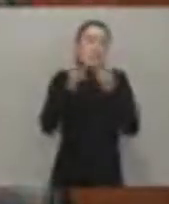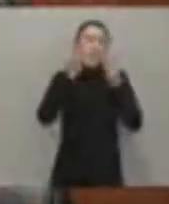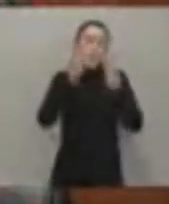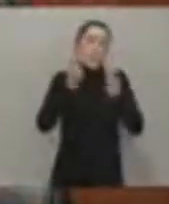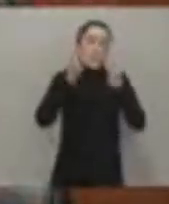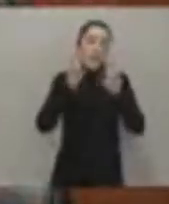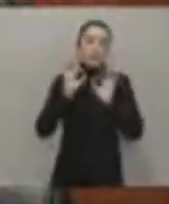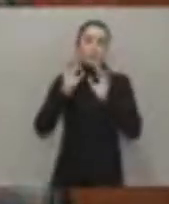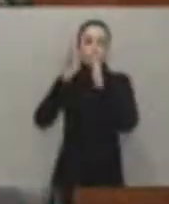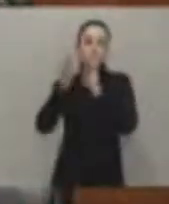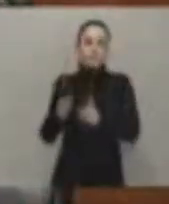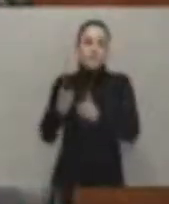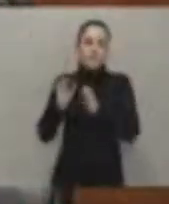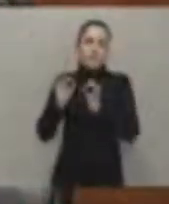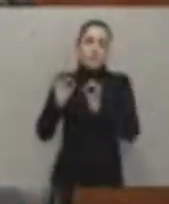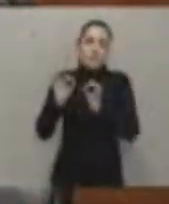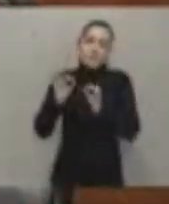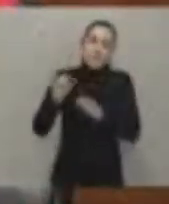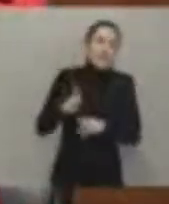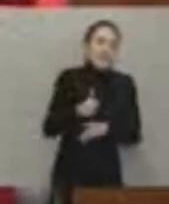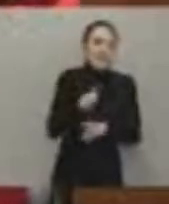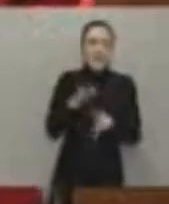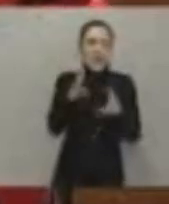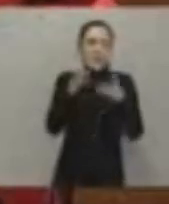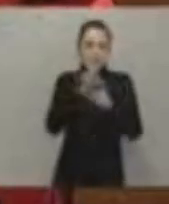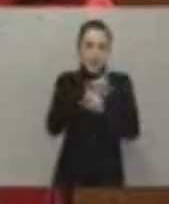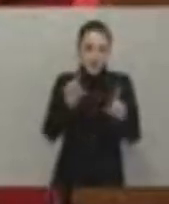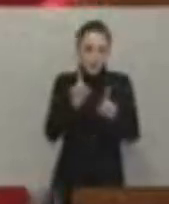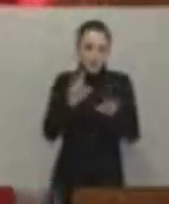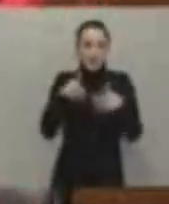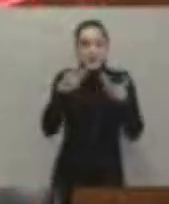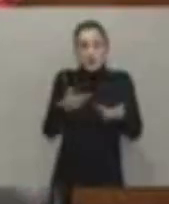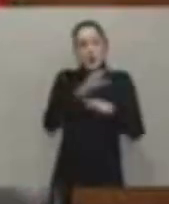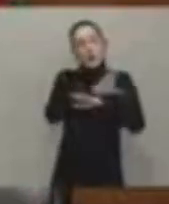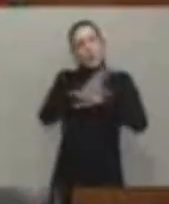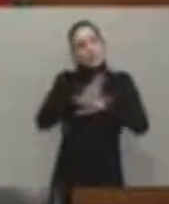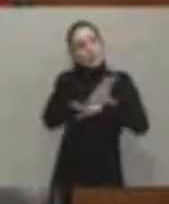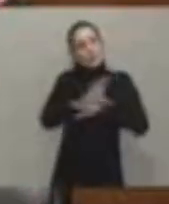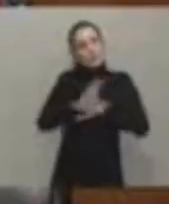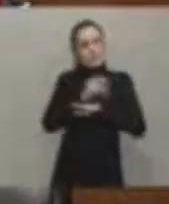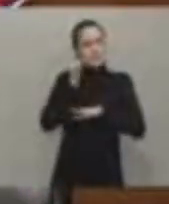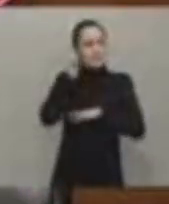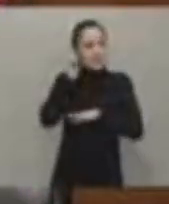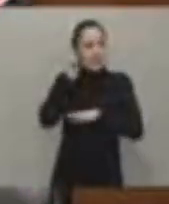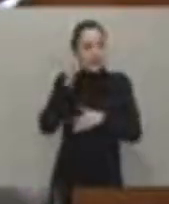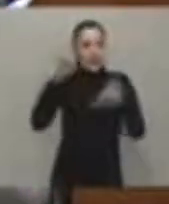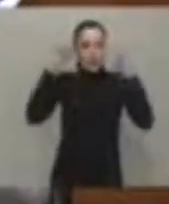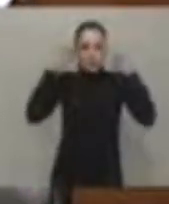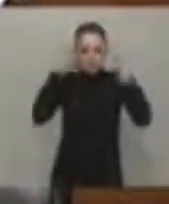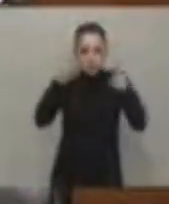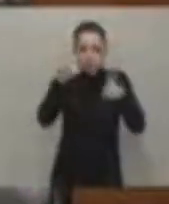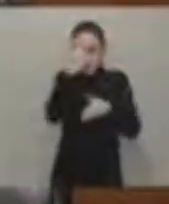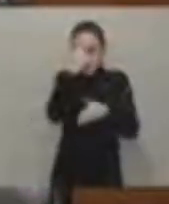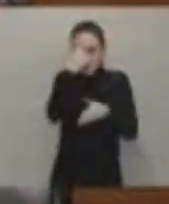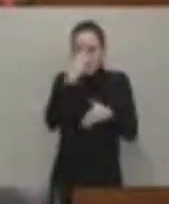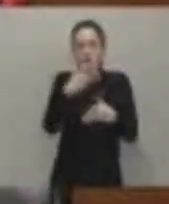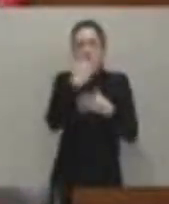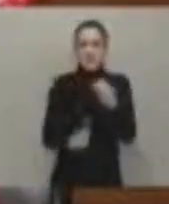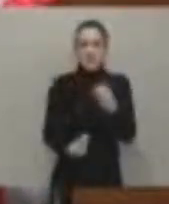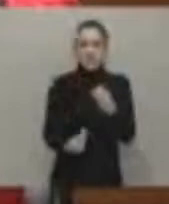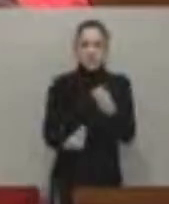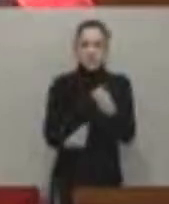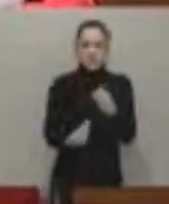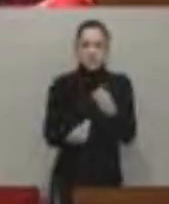desde luego, llega ni al aprobado. Ha tenido una consejera que se ha obcecado en el error, que ha